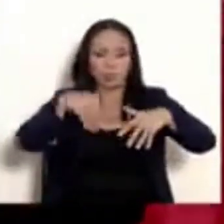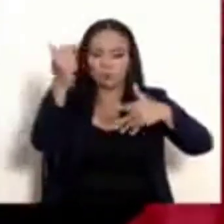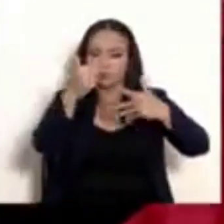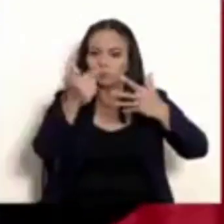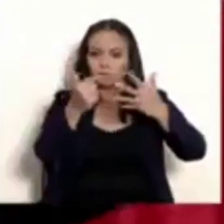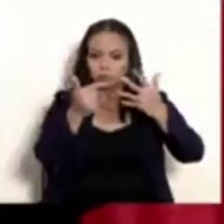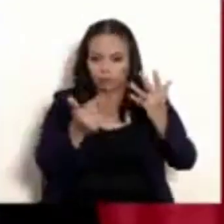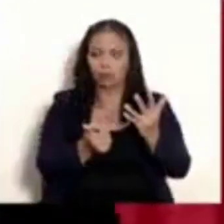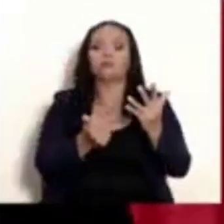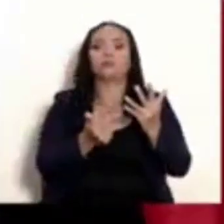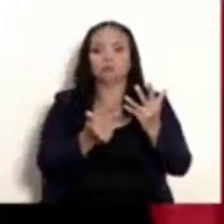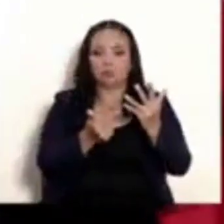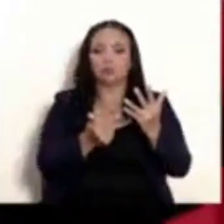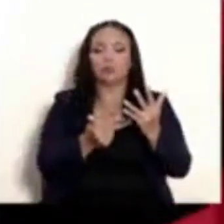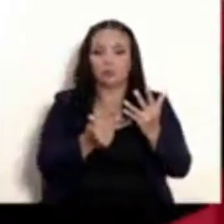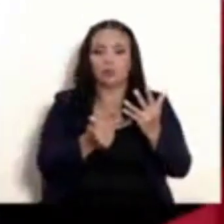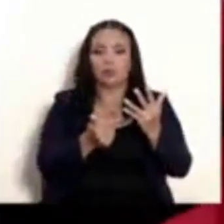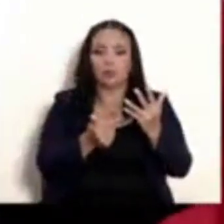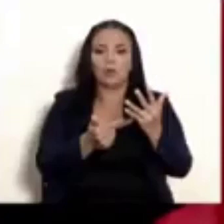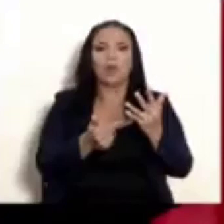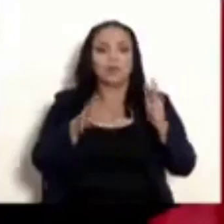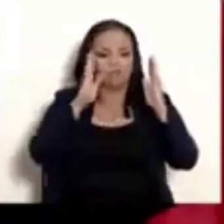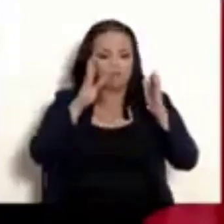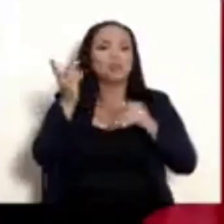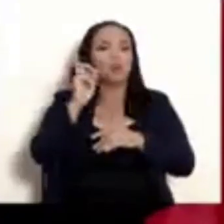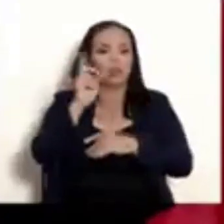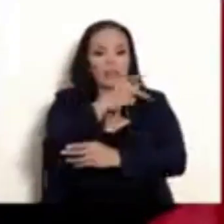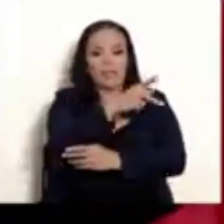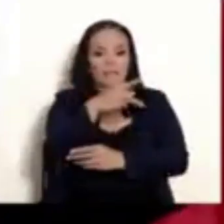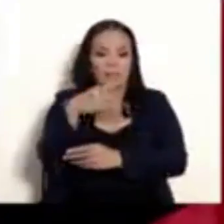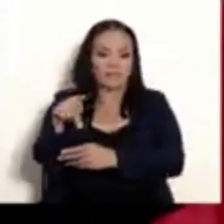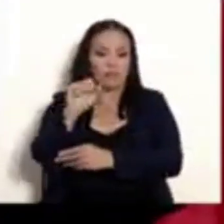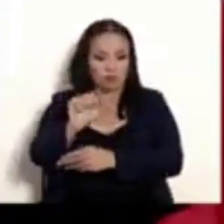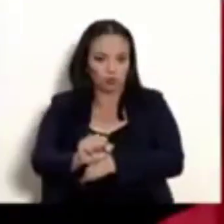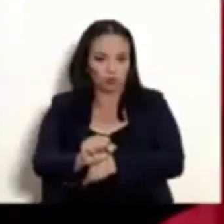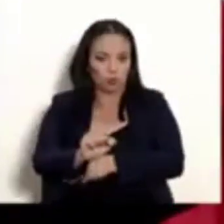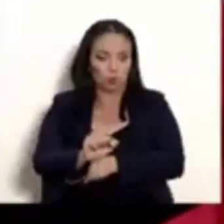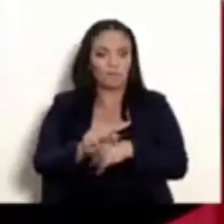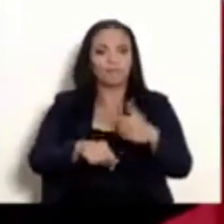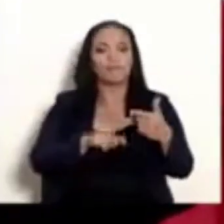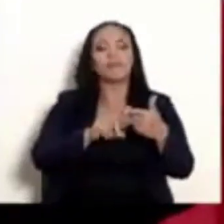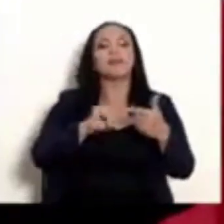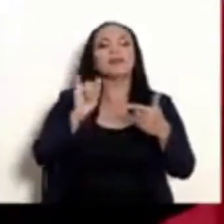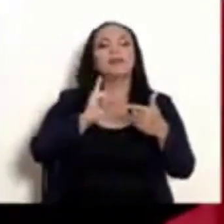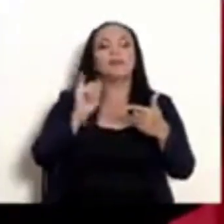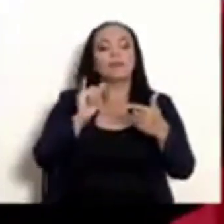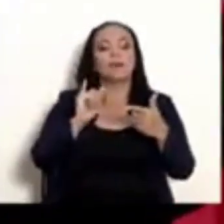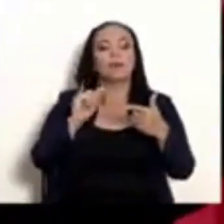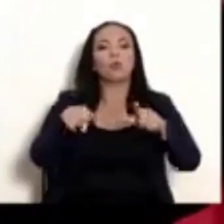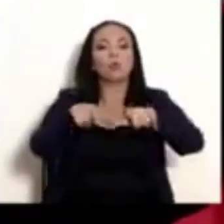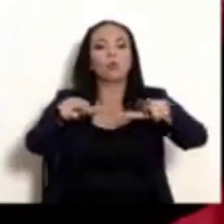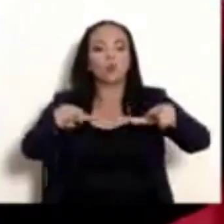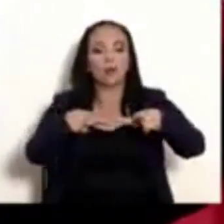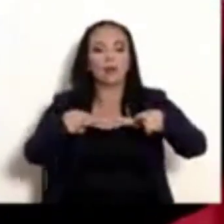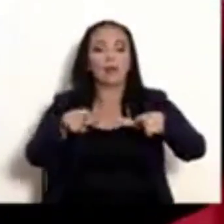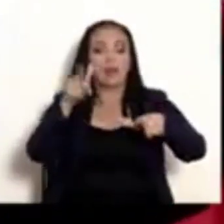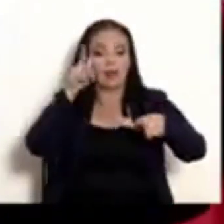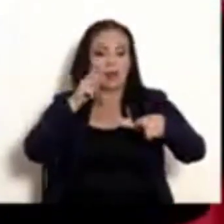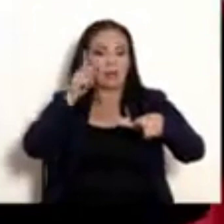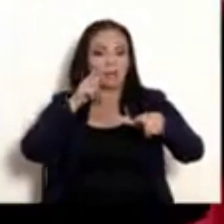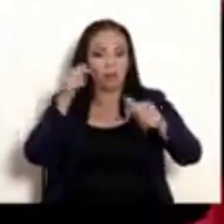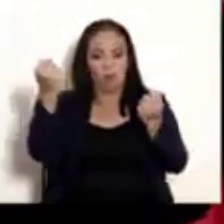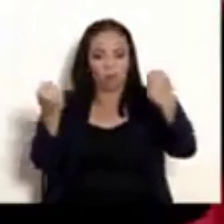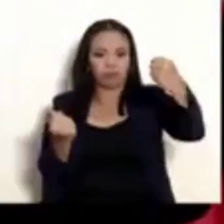tanto a interdicciones hechas en el Pacífico Sur como a las halladas en un predio, en un contenedor en limón.